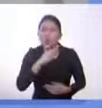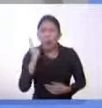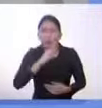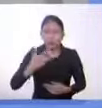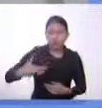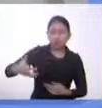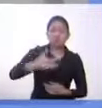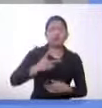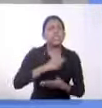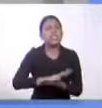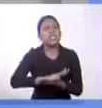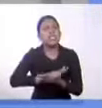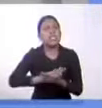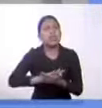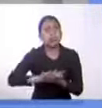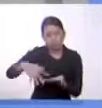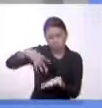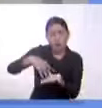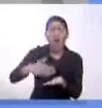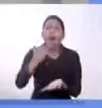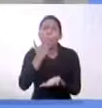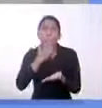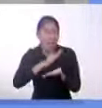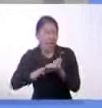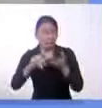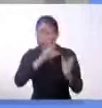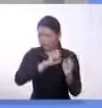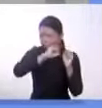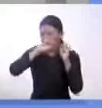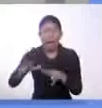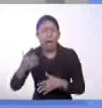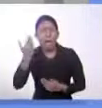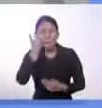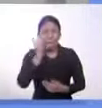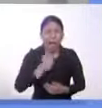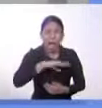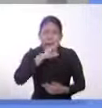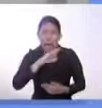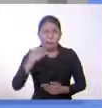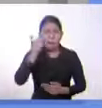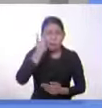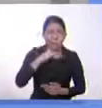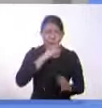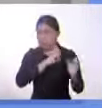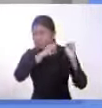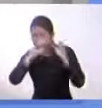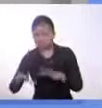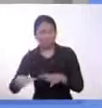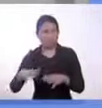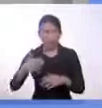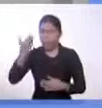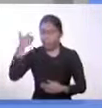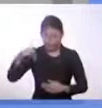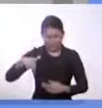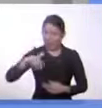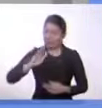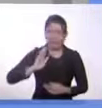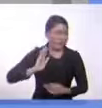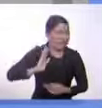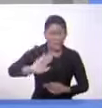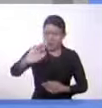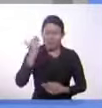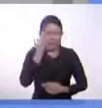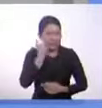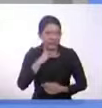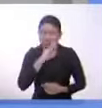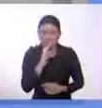territorio, los vinieron a dejar un montón de enfermedades que nuestros ancestros no podían de